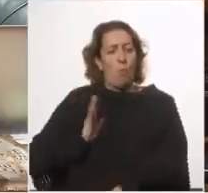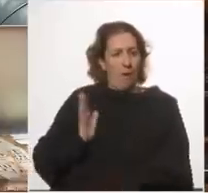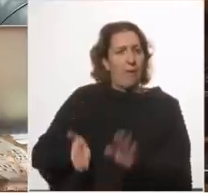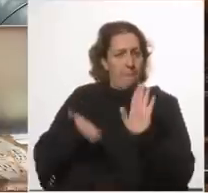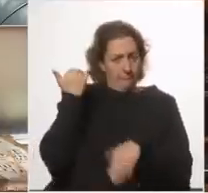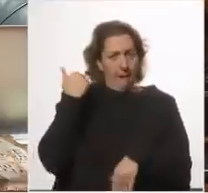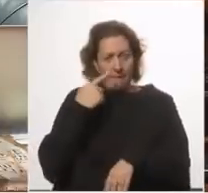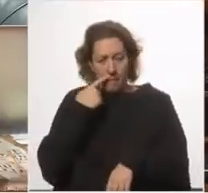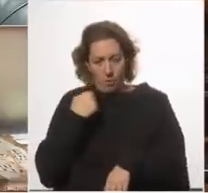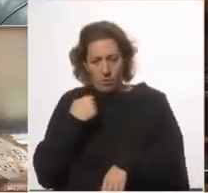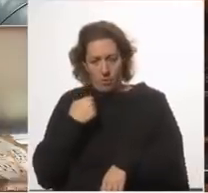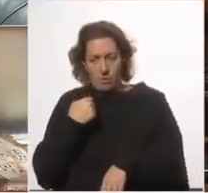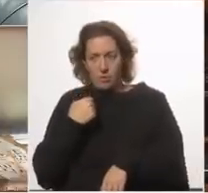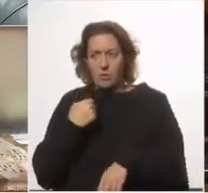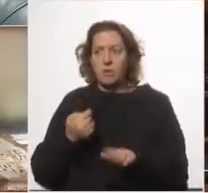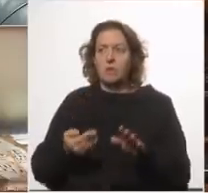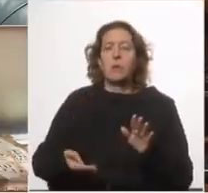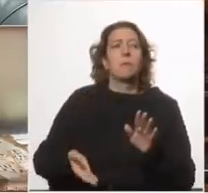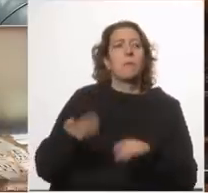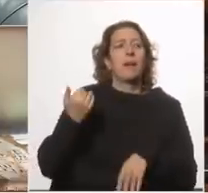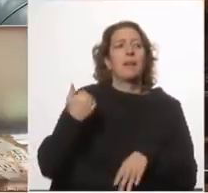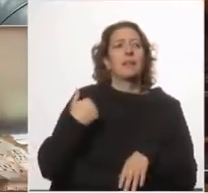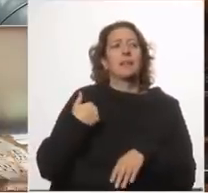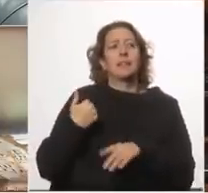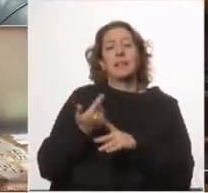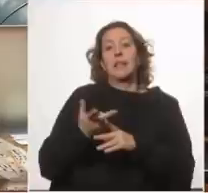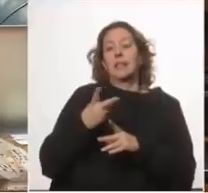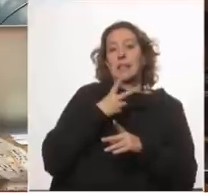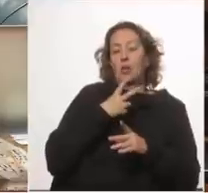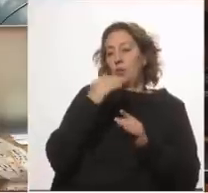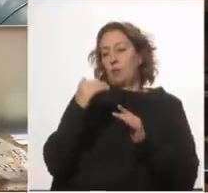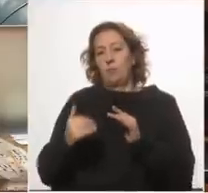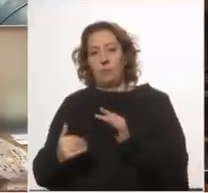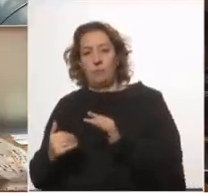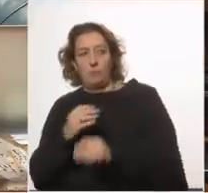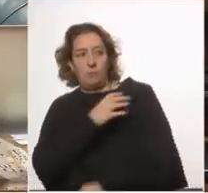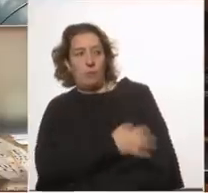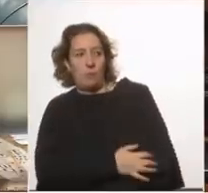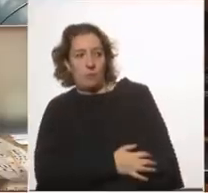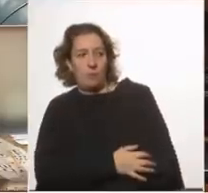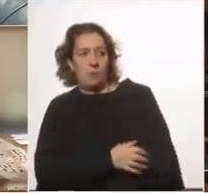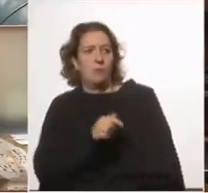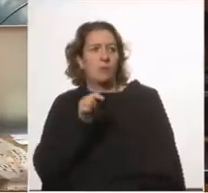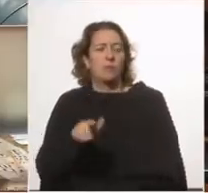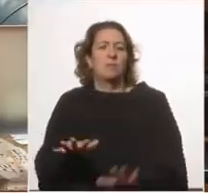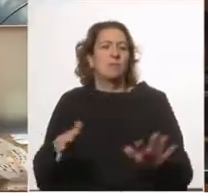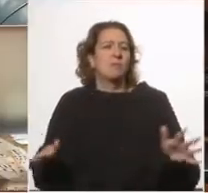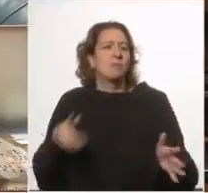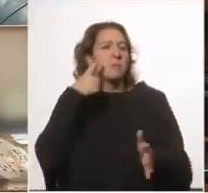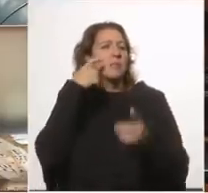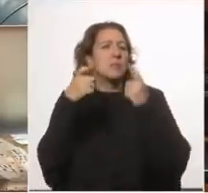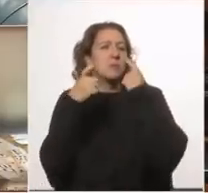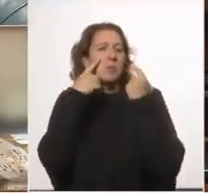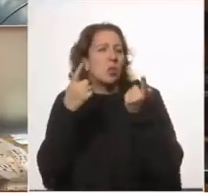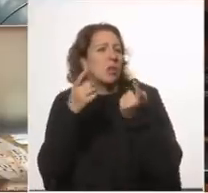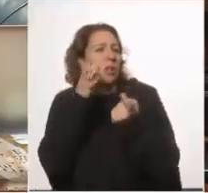varones más en el primer quintil de ingreso que el resto y entonces preguntamos ¿a qué aluden la baja de la percepción de